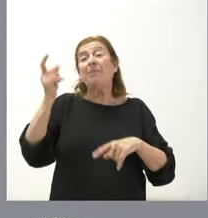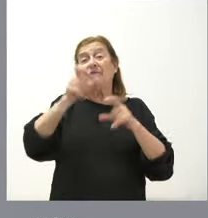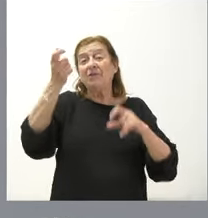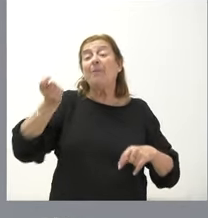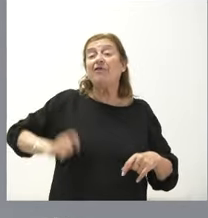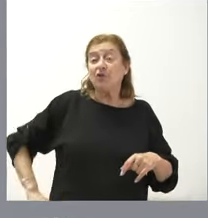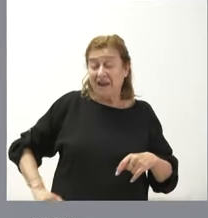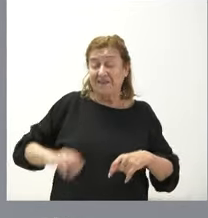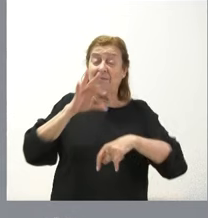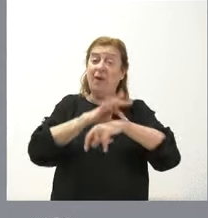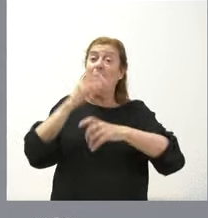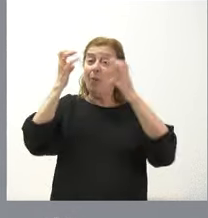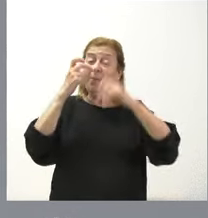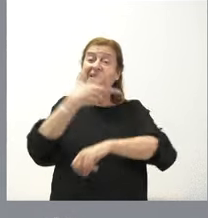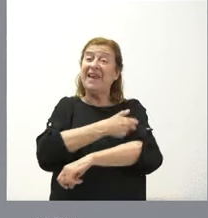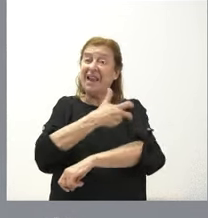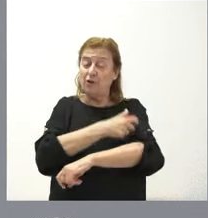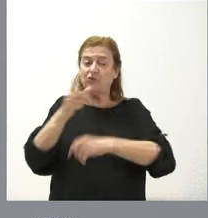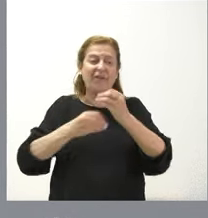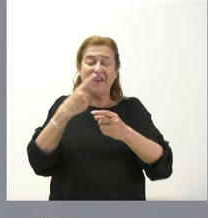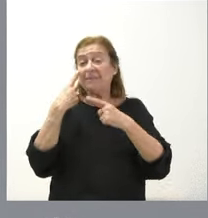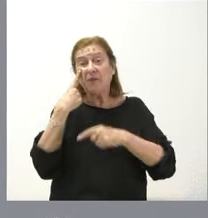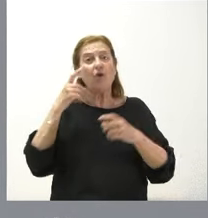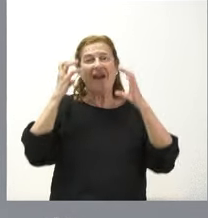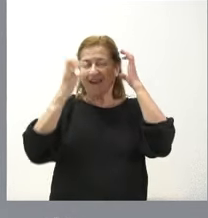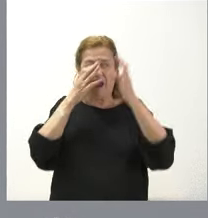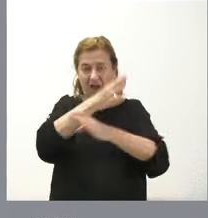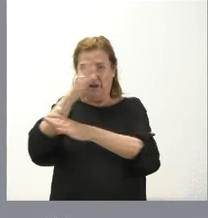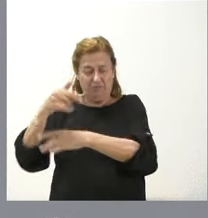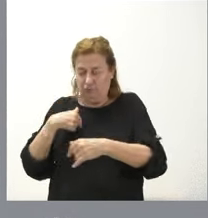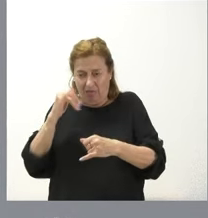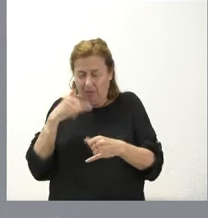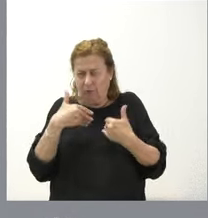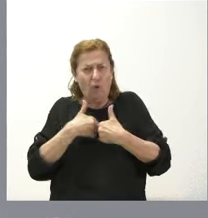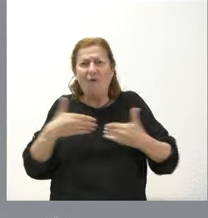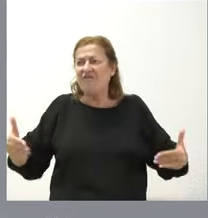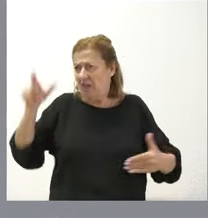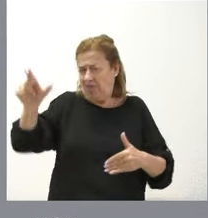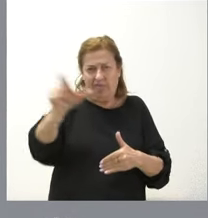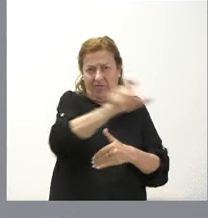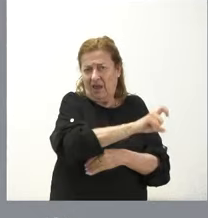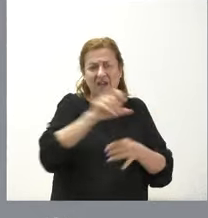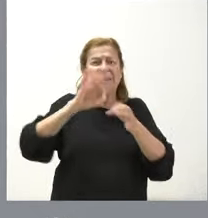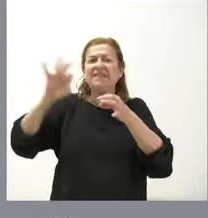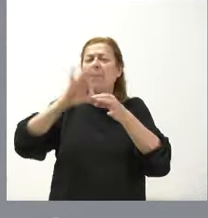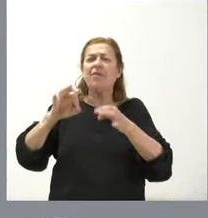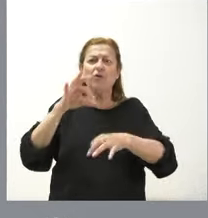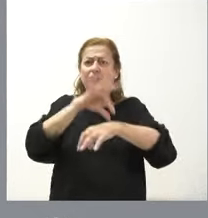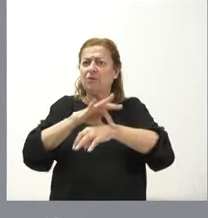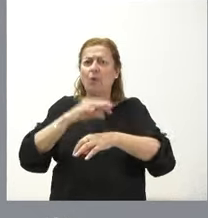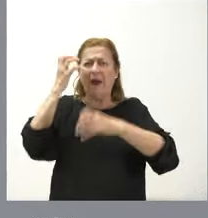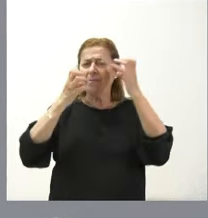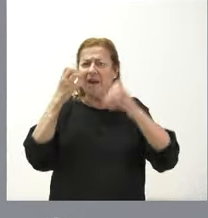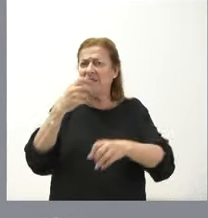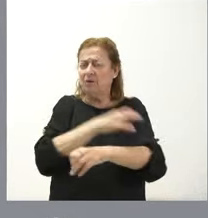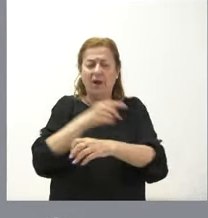veterinarios que se dedican a la inspección de las granjas, tenemos plena confianza en ellos, son servicios veterinarios oficiales, empleados